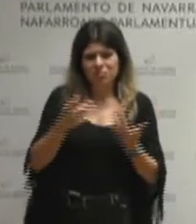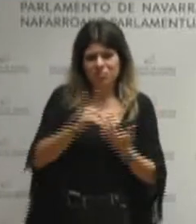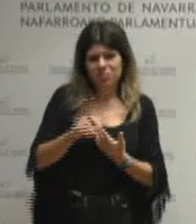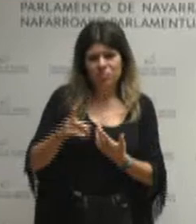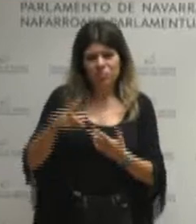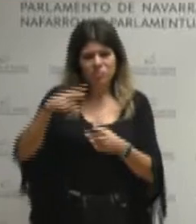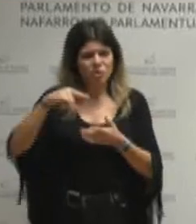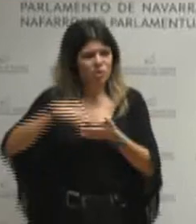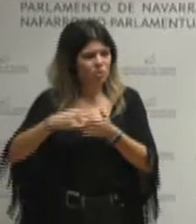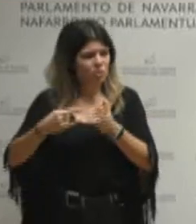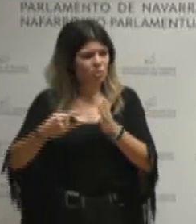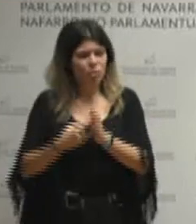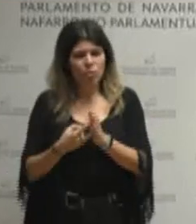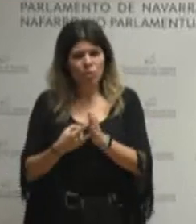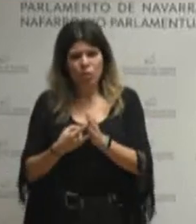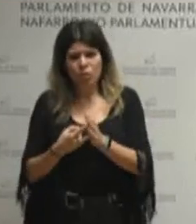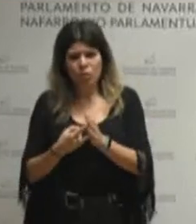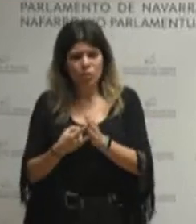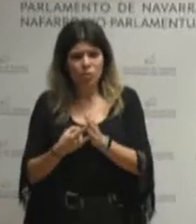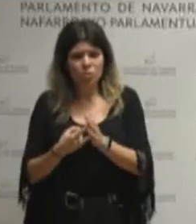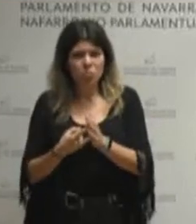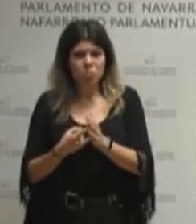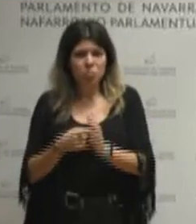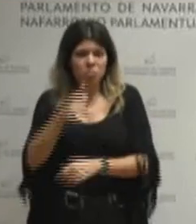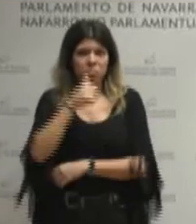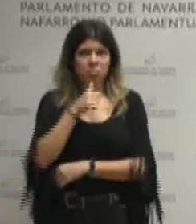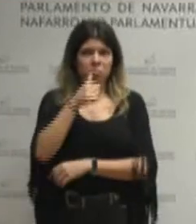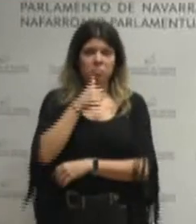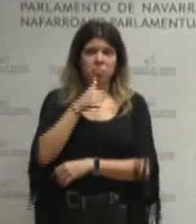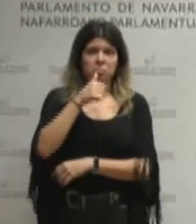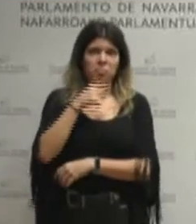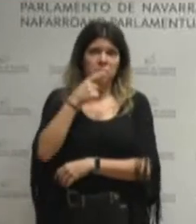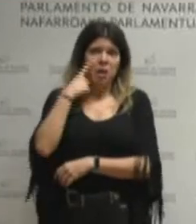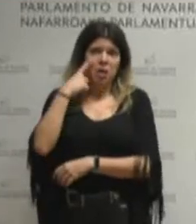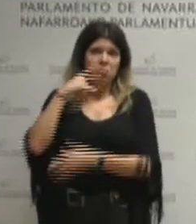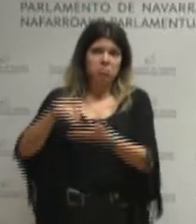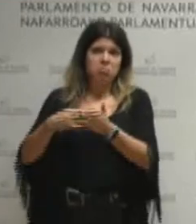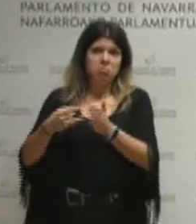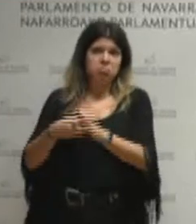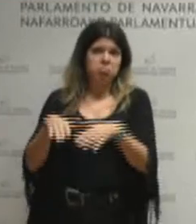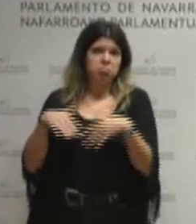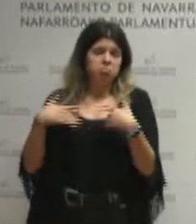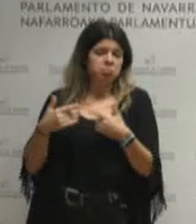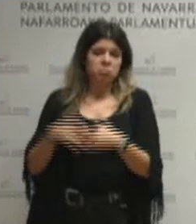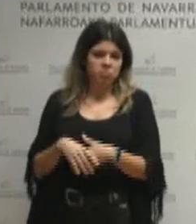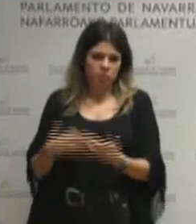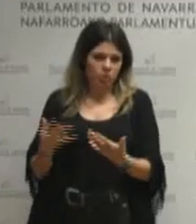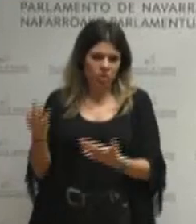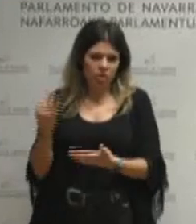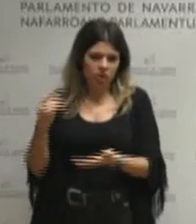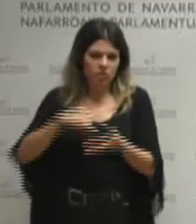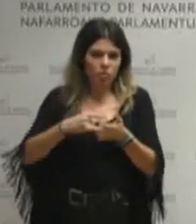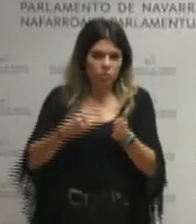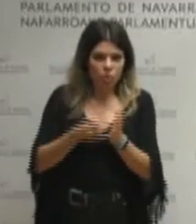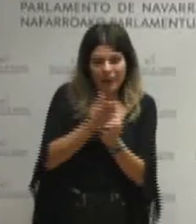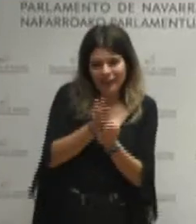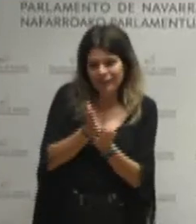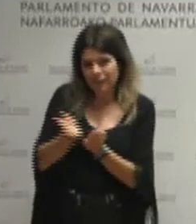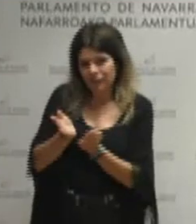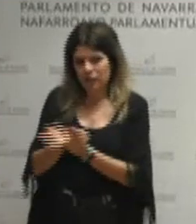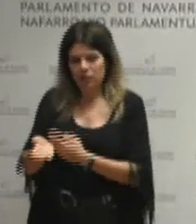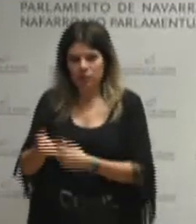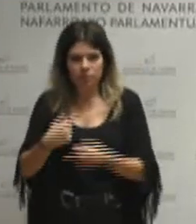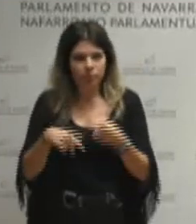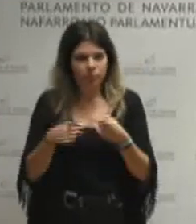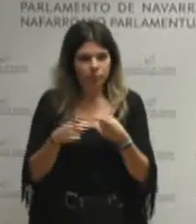pasadadine, itxoitea. Horren aurrean, erabakiak hartu behar dira, alternatibak izan badira, lehenik eta behin, argi eta garbi, eta hau ez dago kio